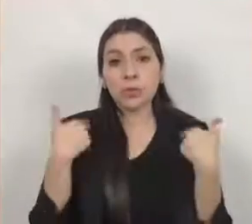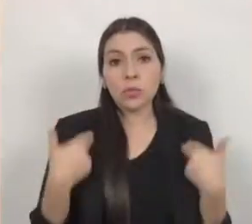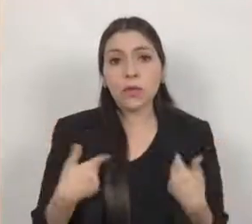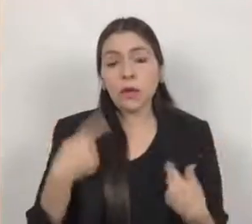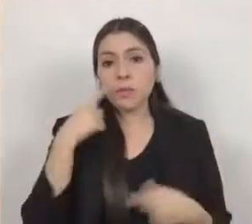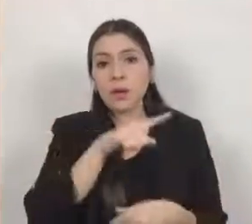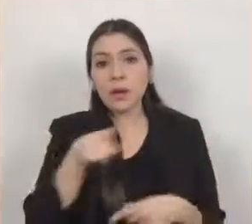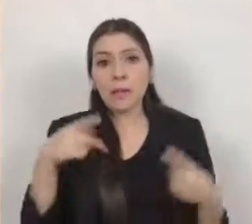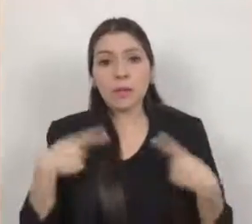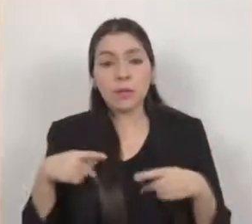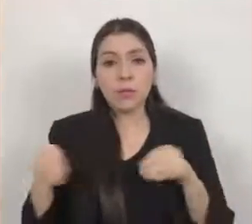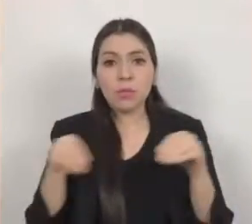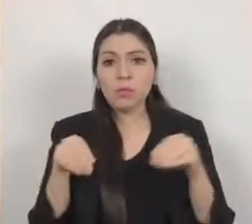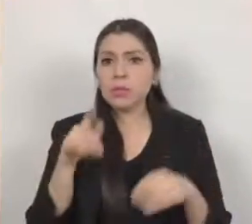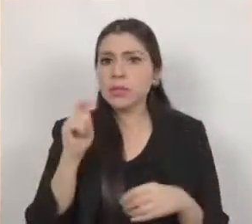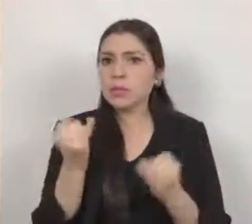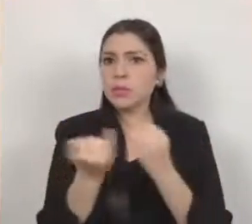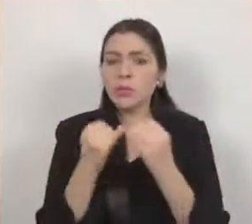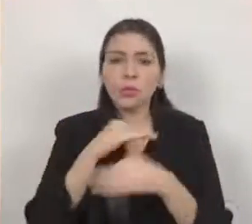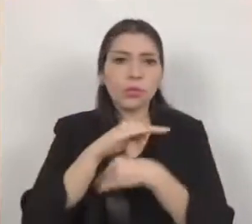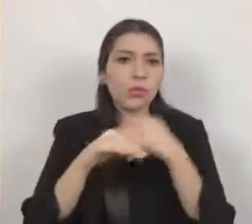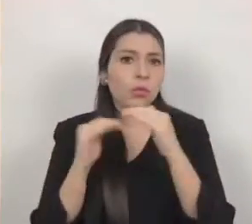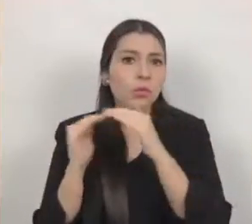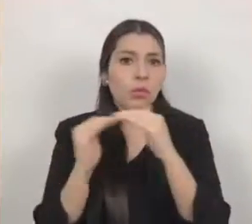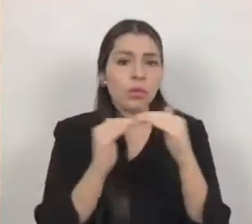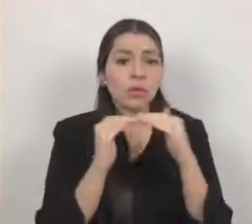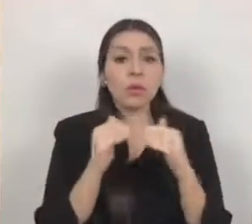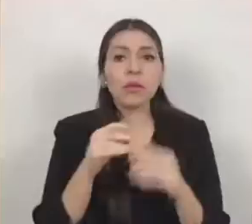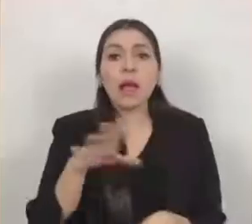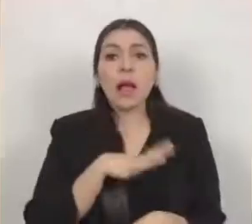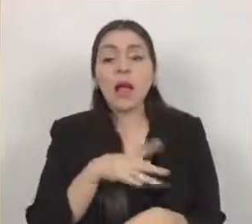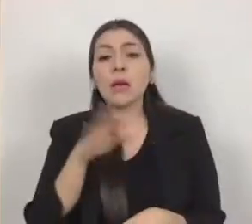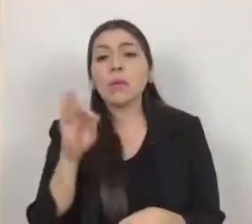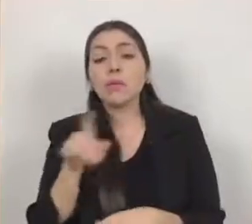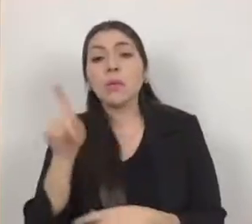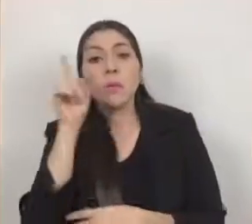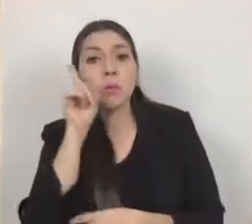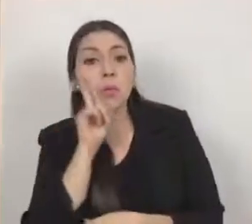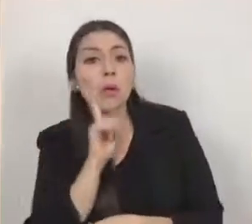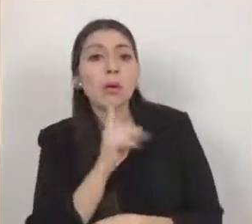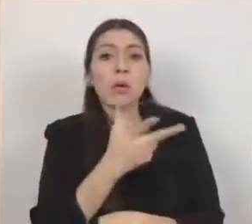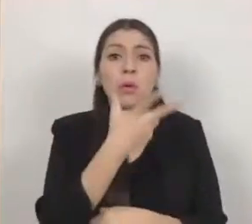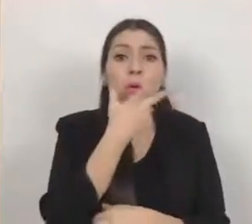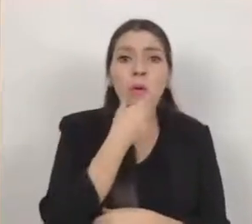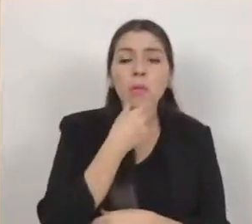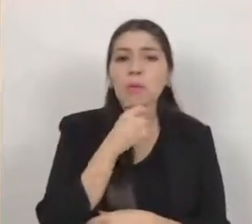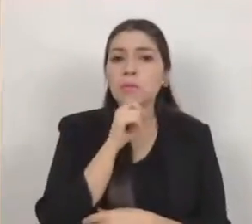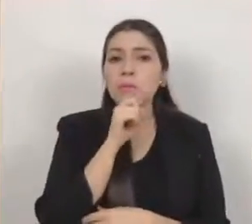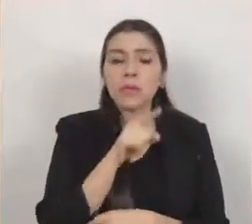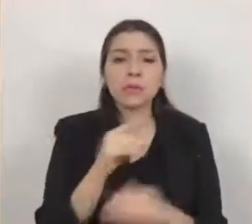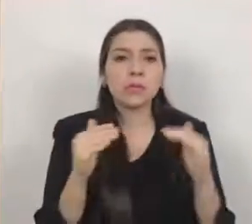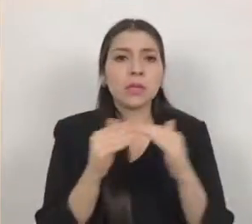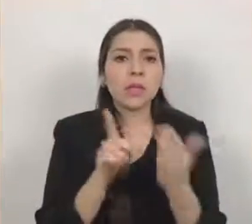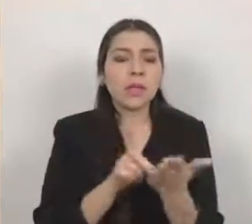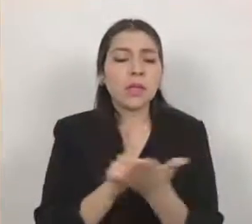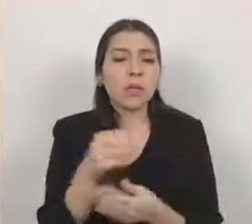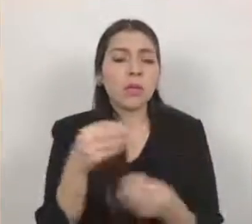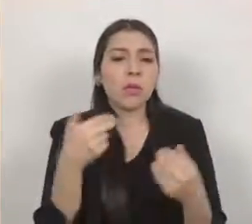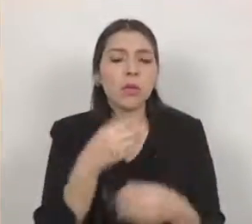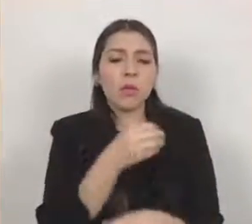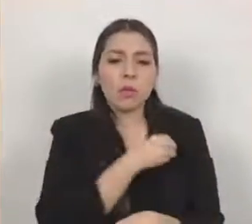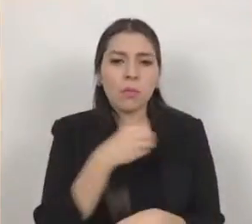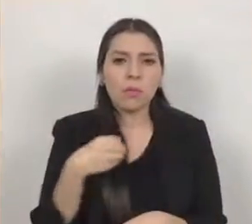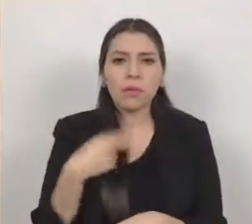existe por el simple hecho de ser mujer u hombre con derechos y obligaciones que se deben respetar y garantizar